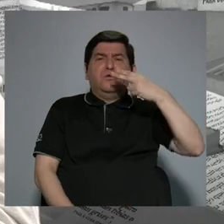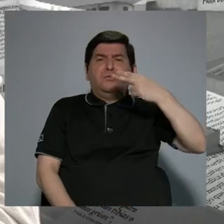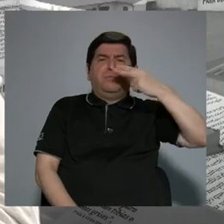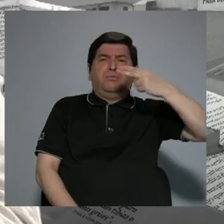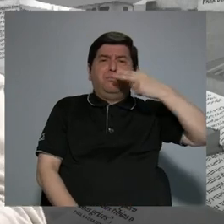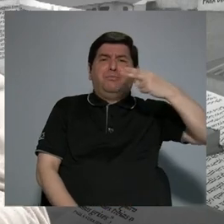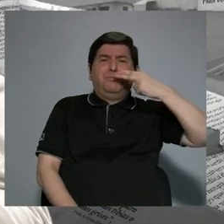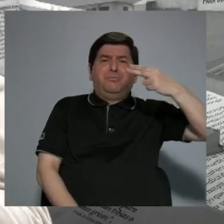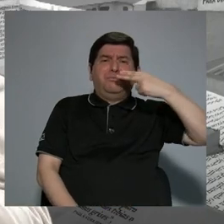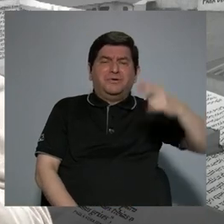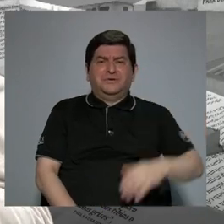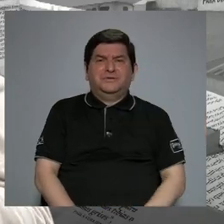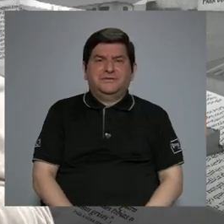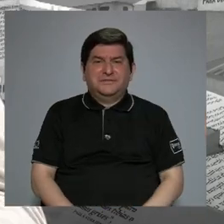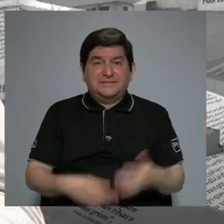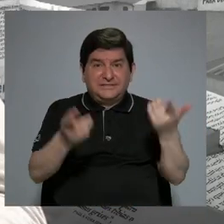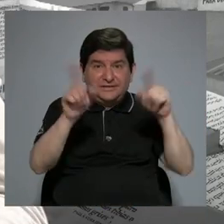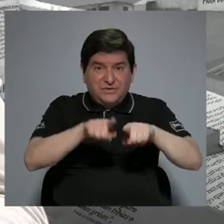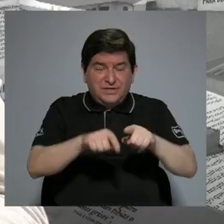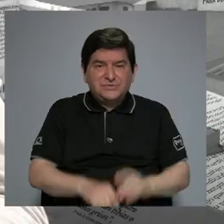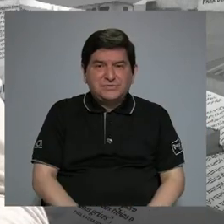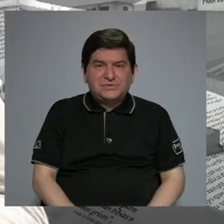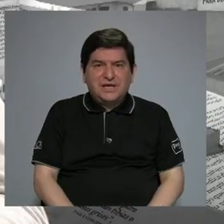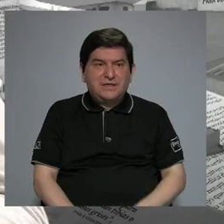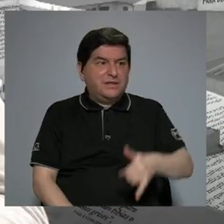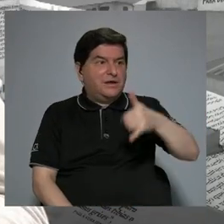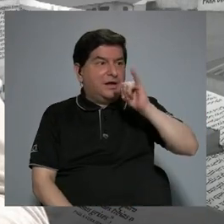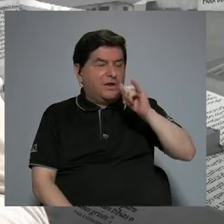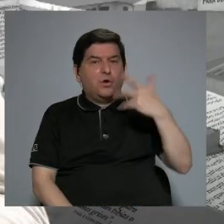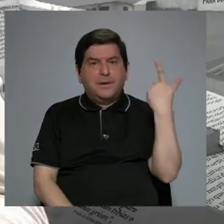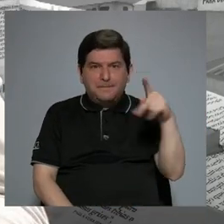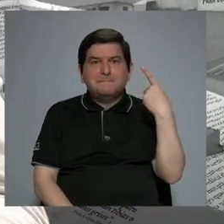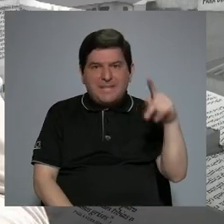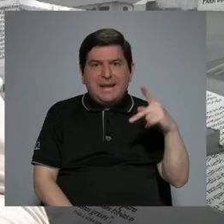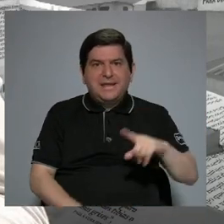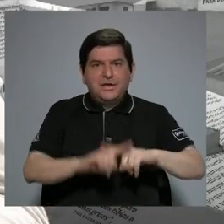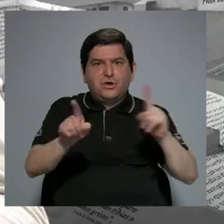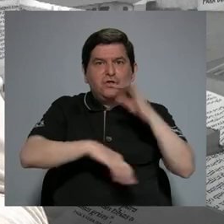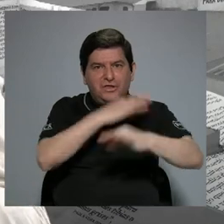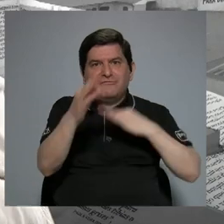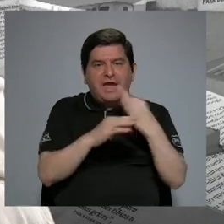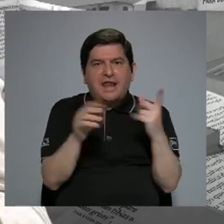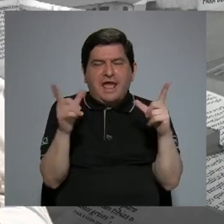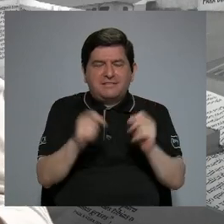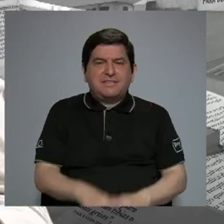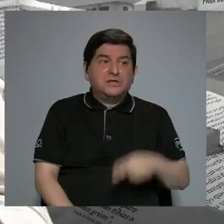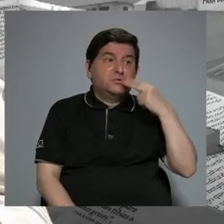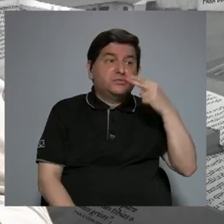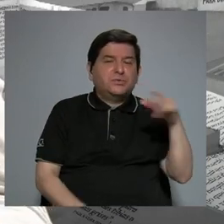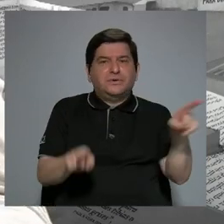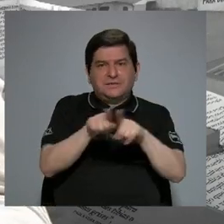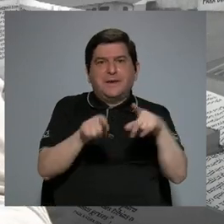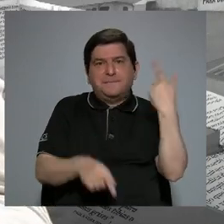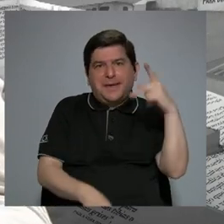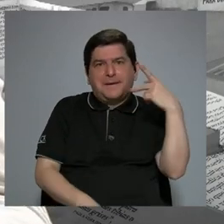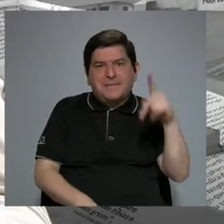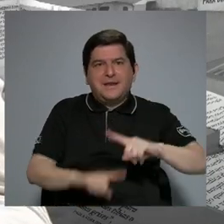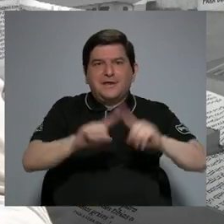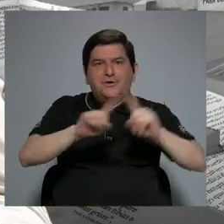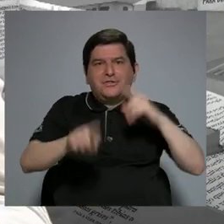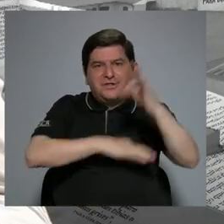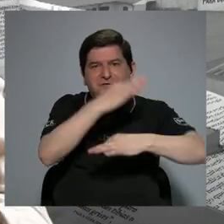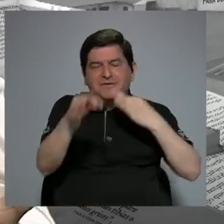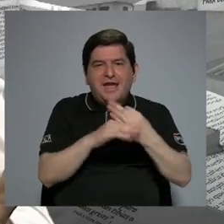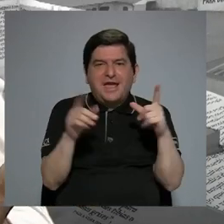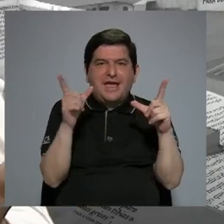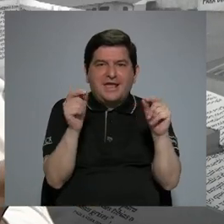fuman, y resulta que el consumo elevado de alcohol es un factor de riesgo para un montón de tipos de cáncer. El tabaquismo es un factor de riesgo para otro montón